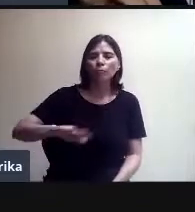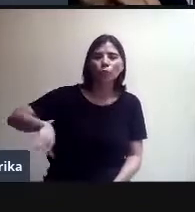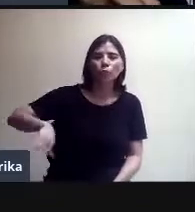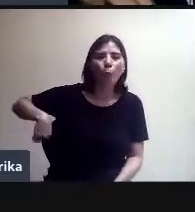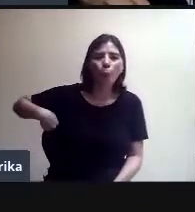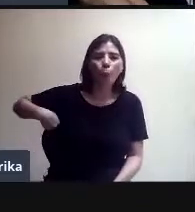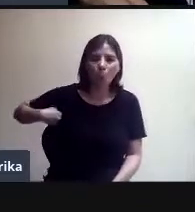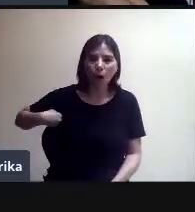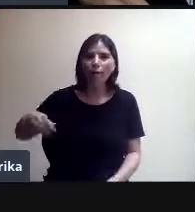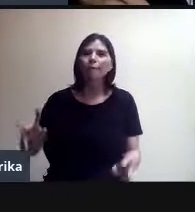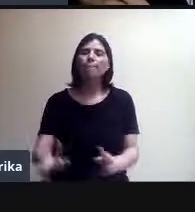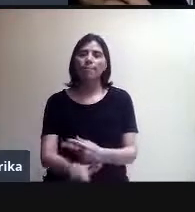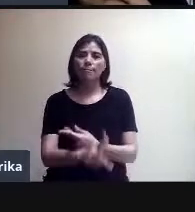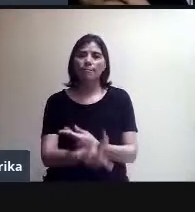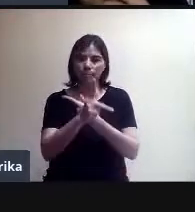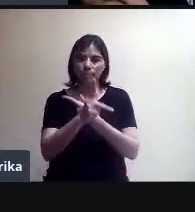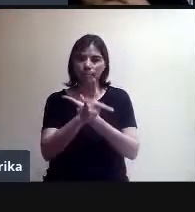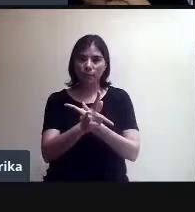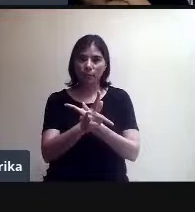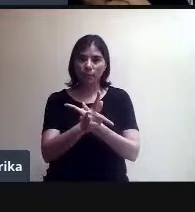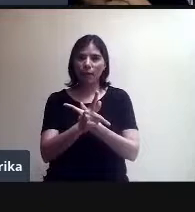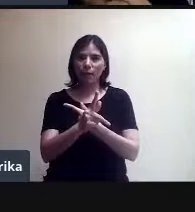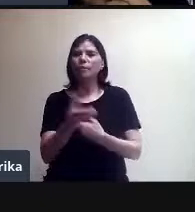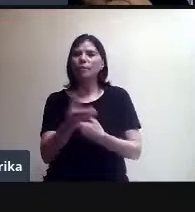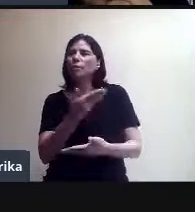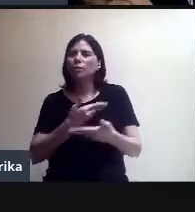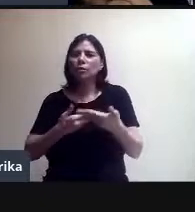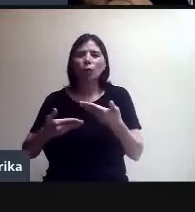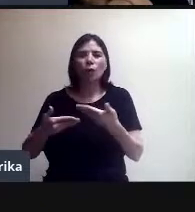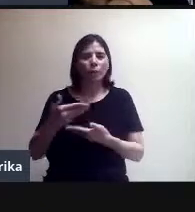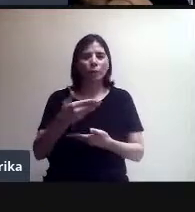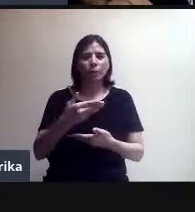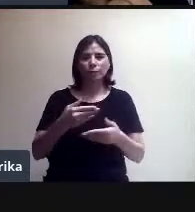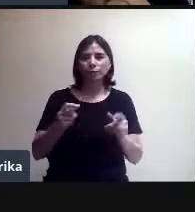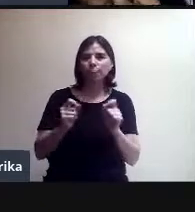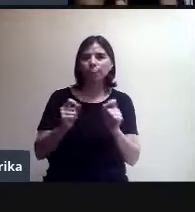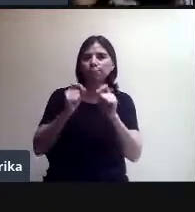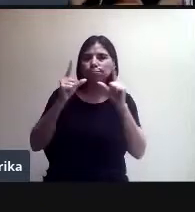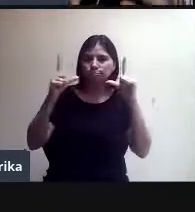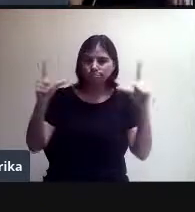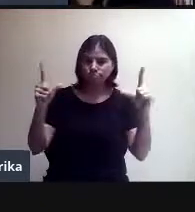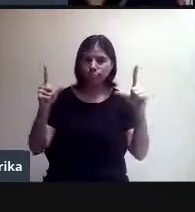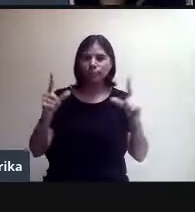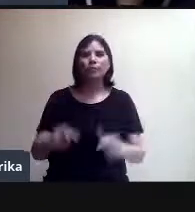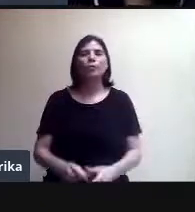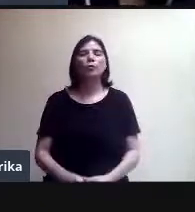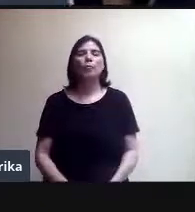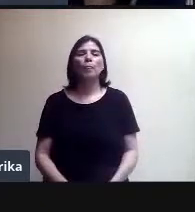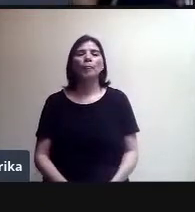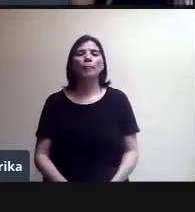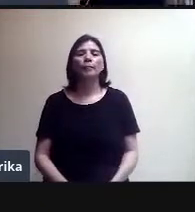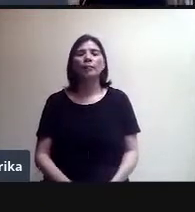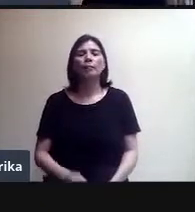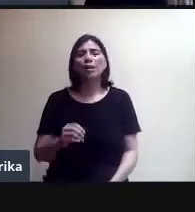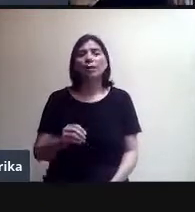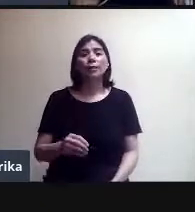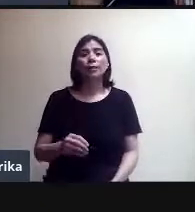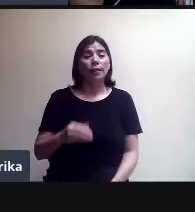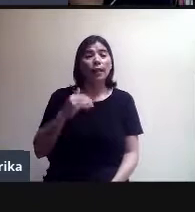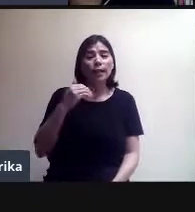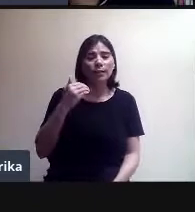compartiendo nuestra pantalla, entonces los alumnos no se van a perder del contenido. Quisiera aprovecharle porque hay unas